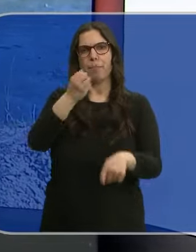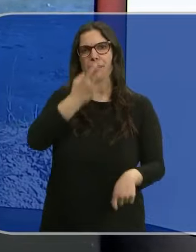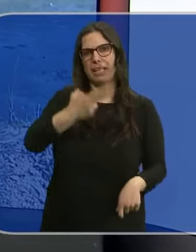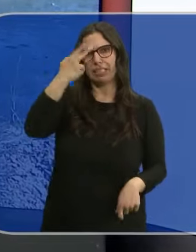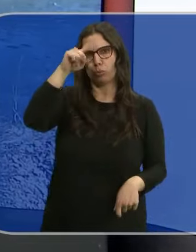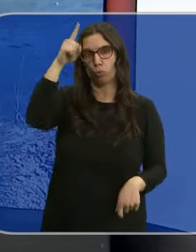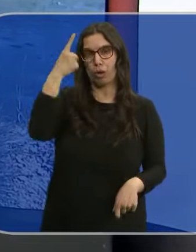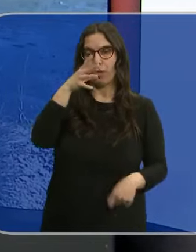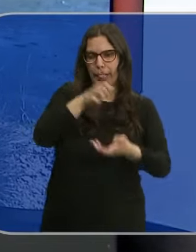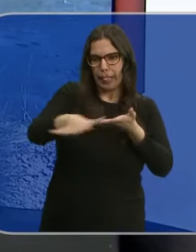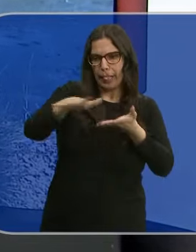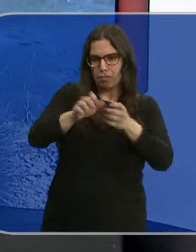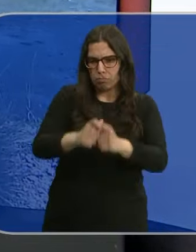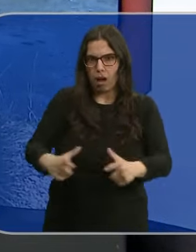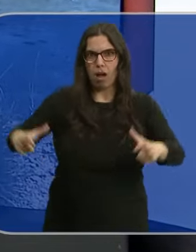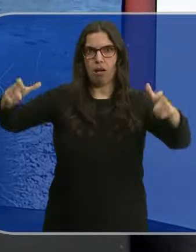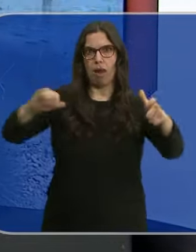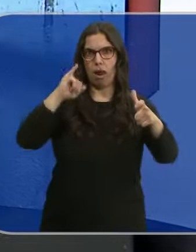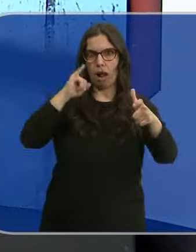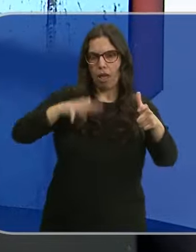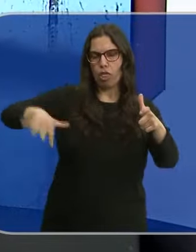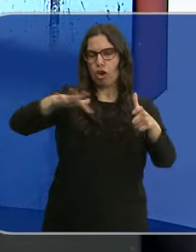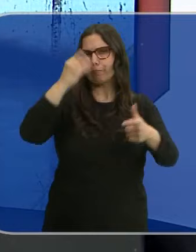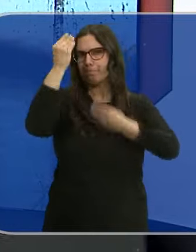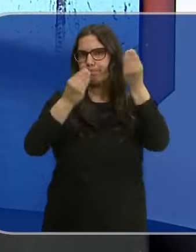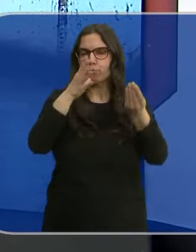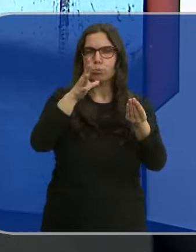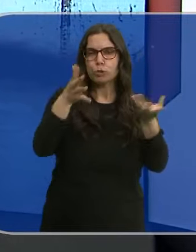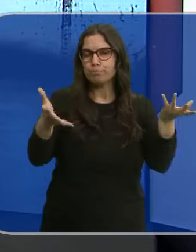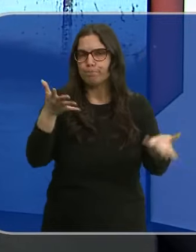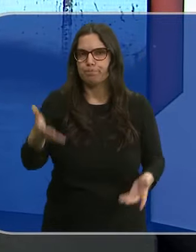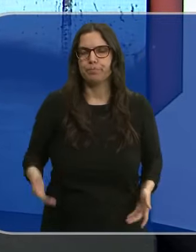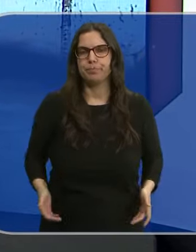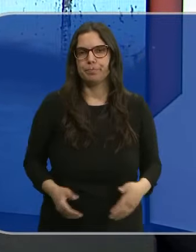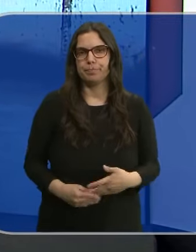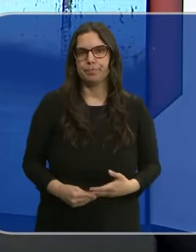de litros de parafina han formado charcos en la zona. Se barajan varias hipótesis. Raquel Alonso.